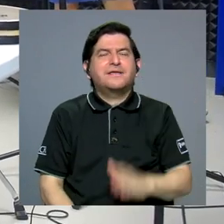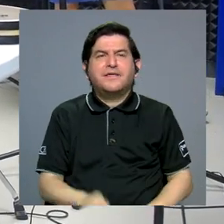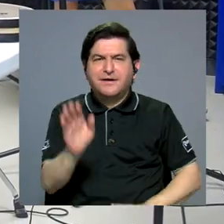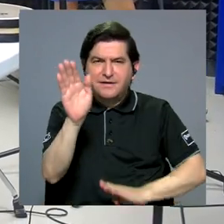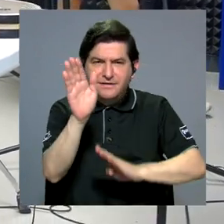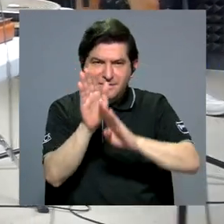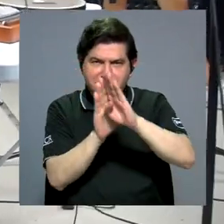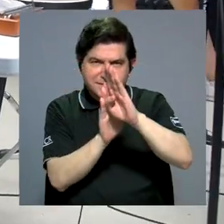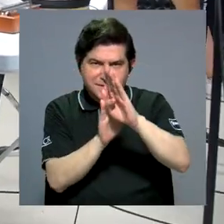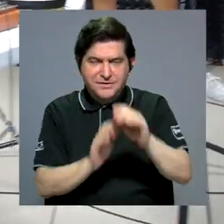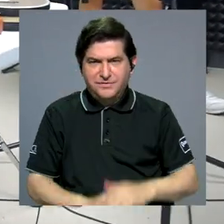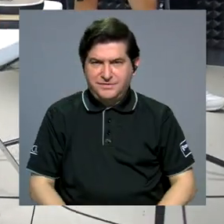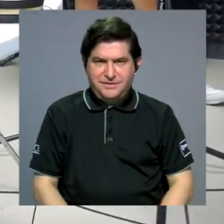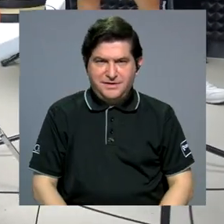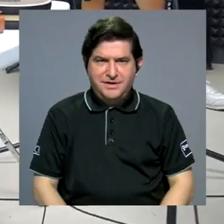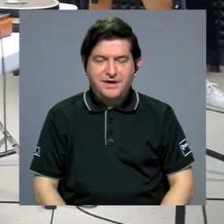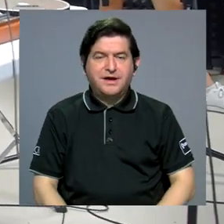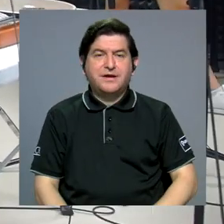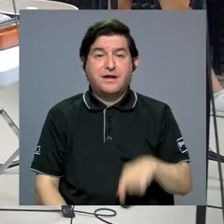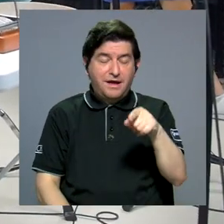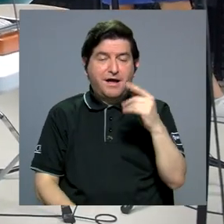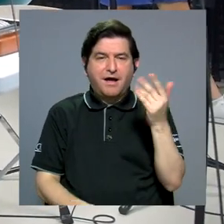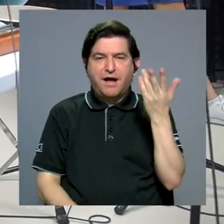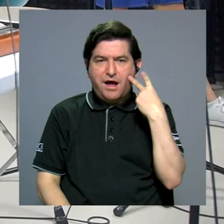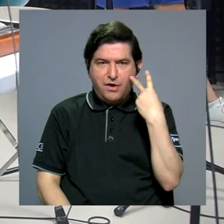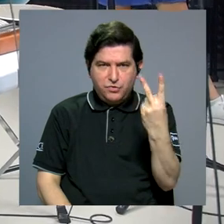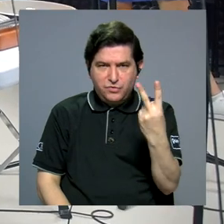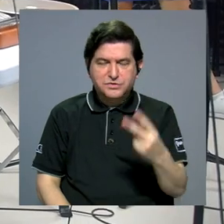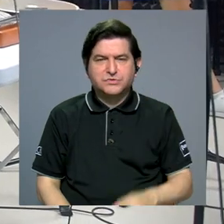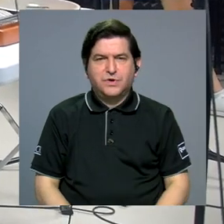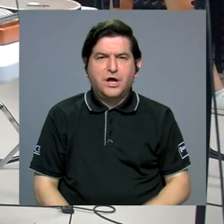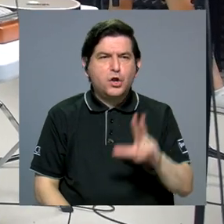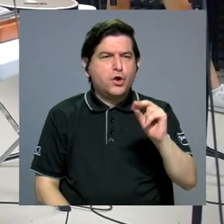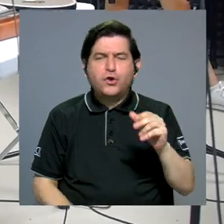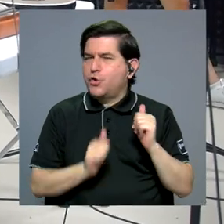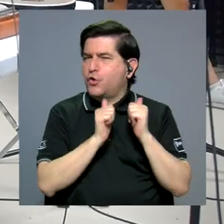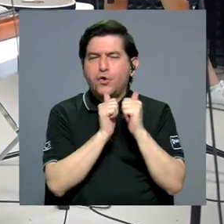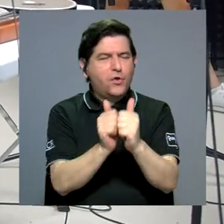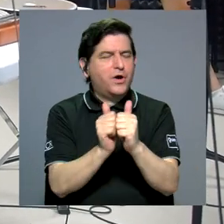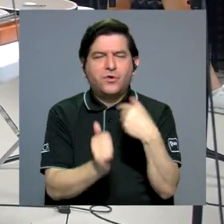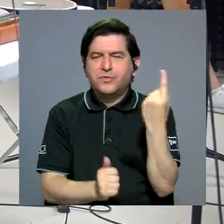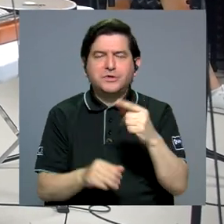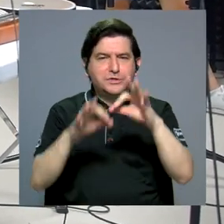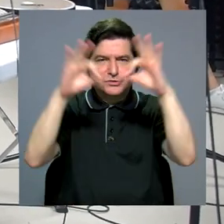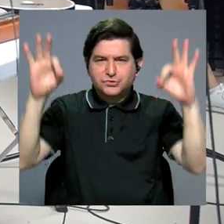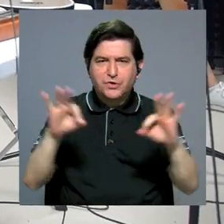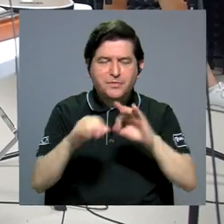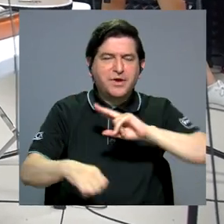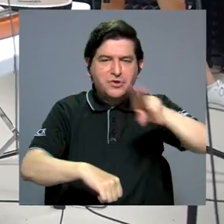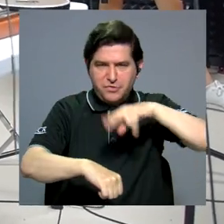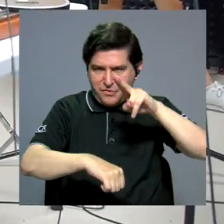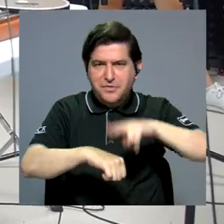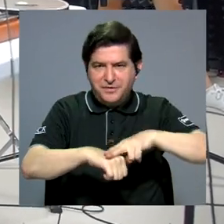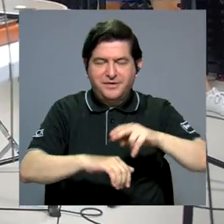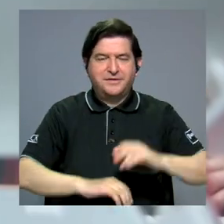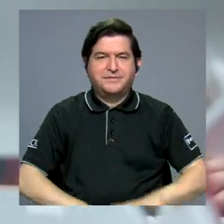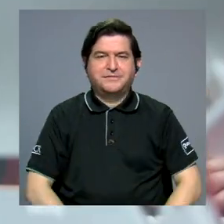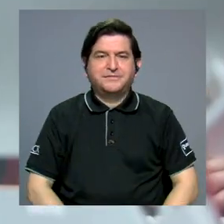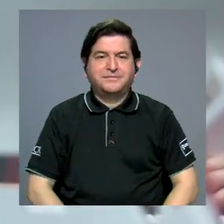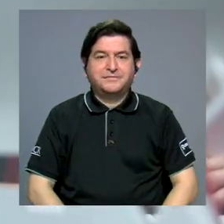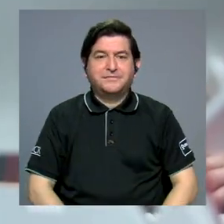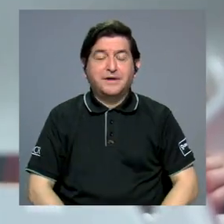al desarrollo del audiovisual, más que un acompañamiento a la imagen, como suele ser tradicionalmente.